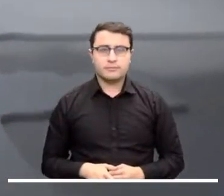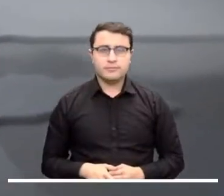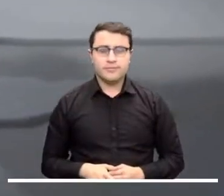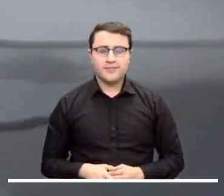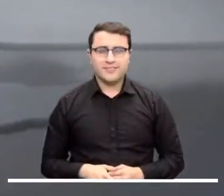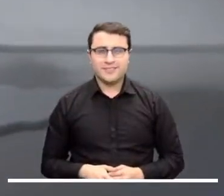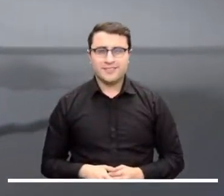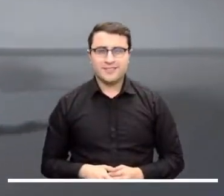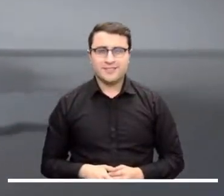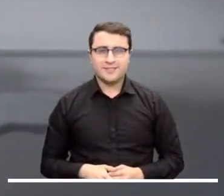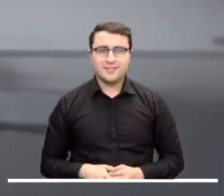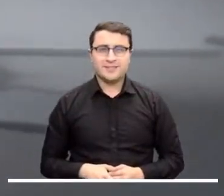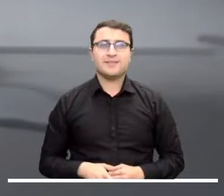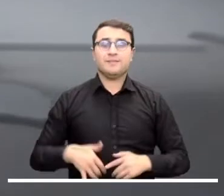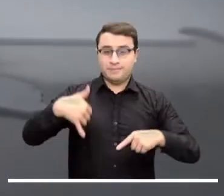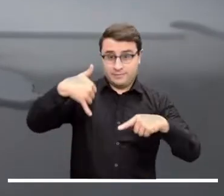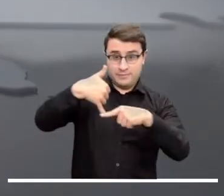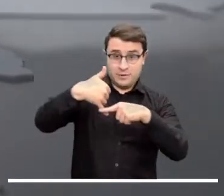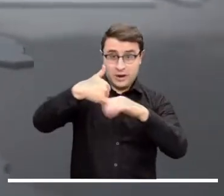podrían persistir las lluvias.